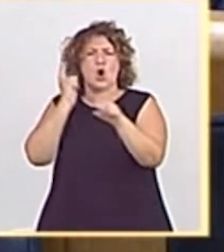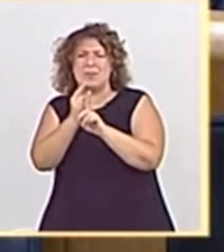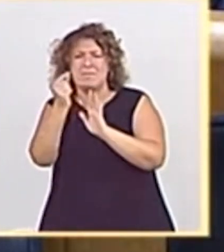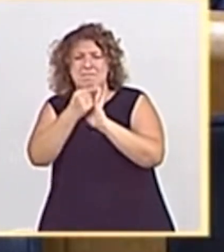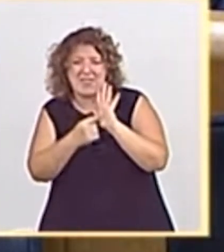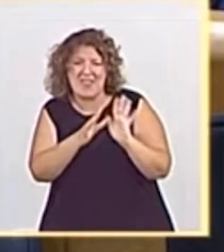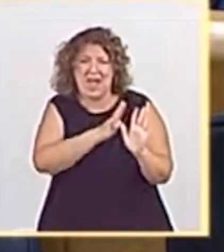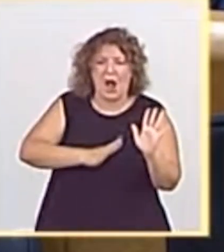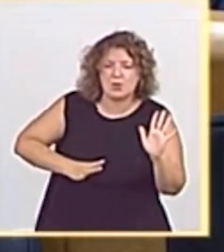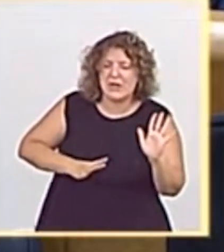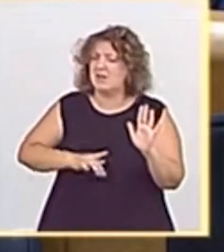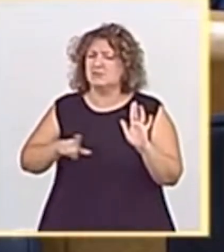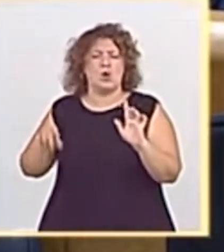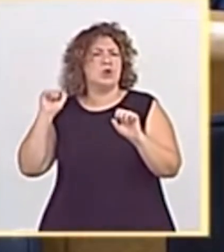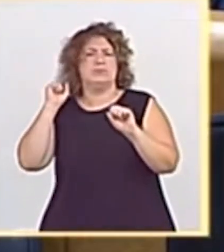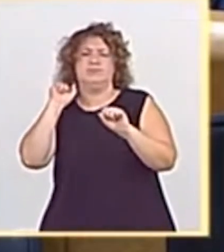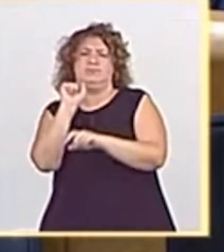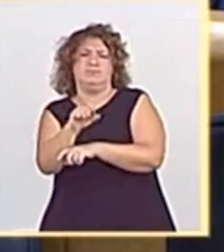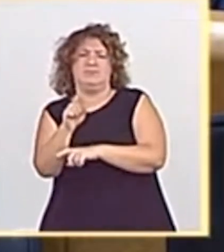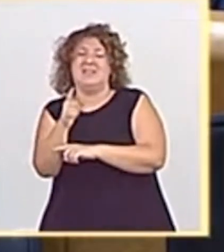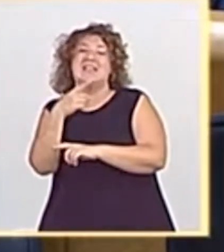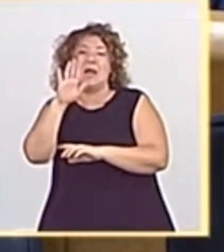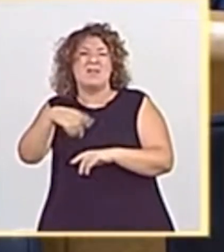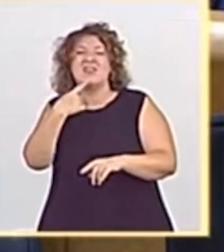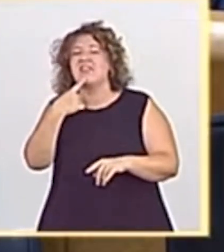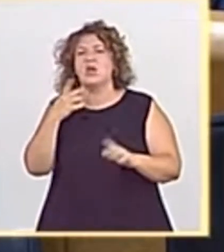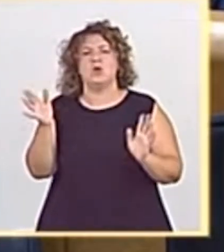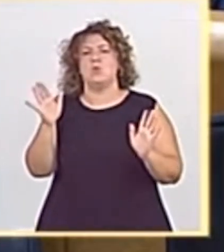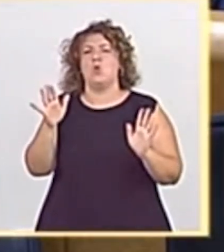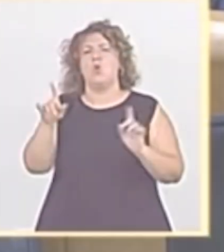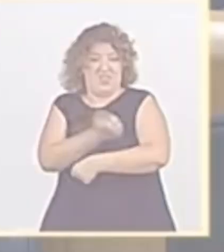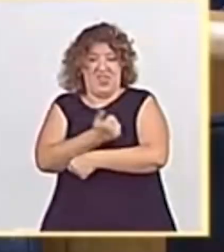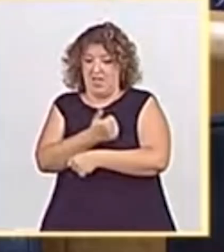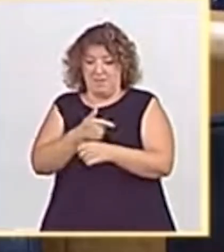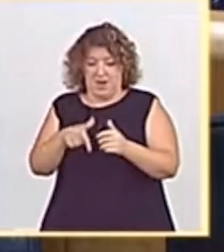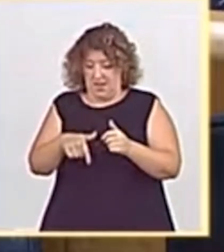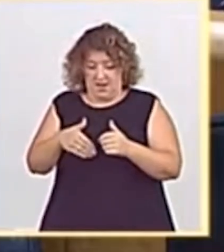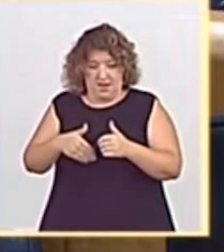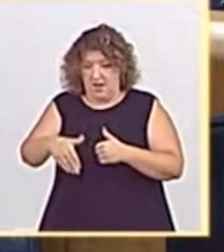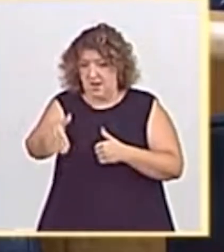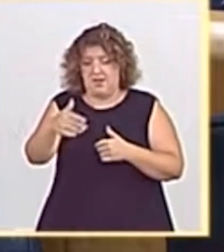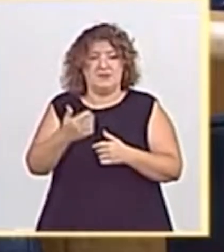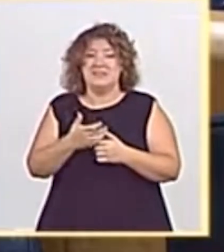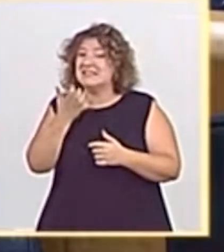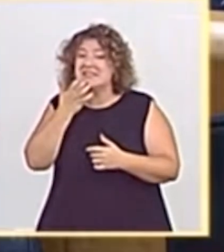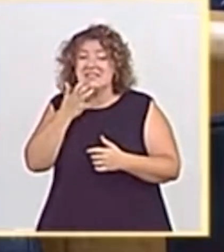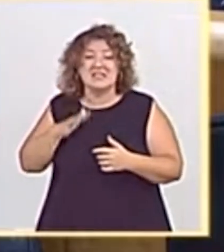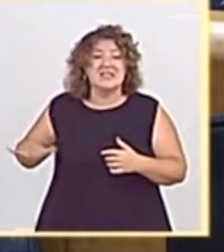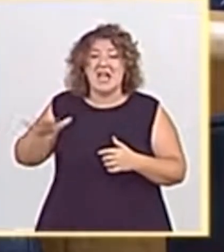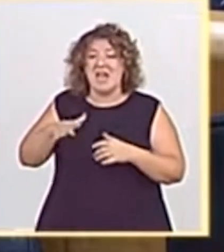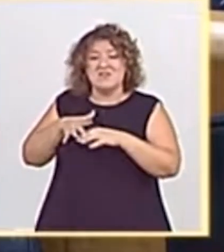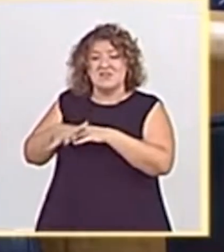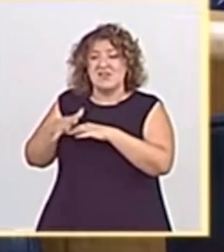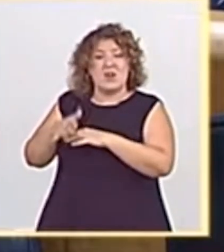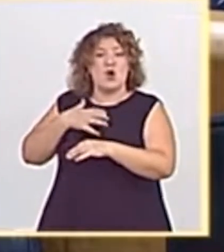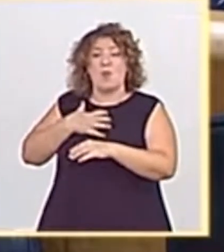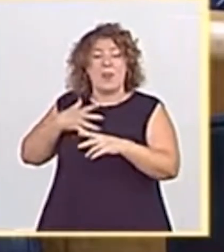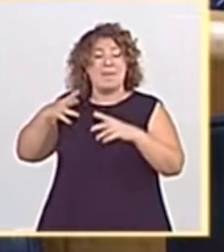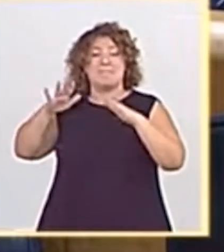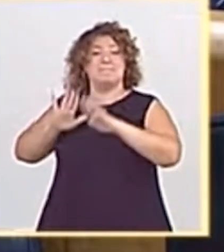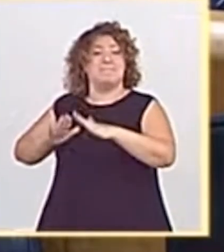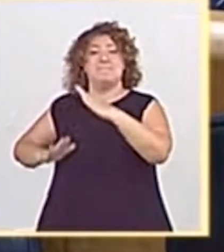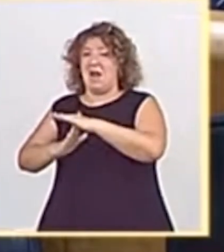medidas cautelares. Ustedes han negado incluso la existencia del problema. Si no se para la agresión es imposible